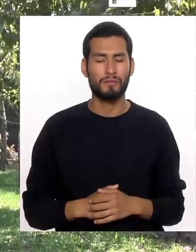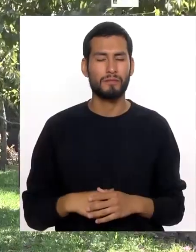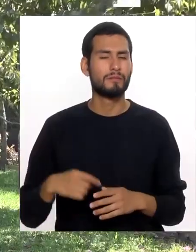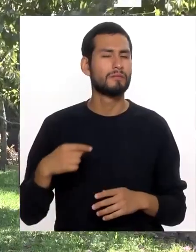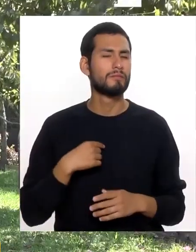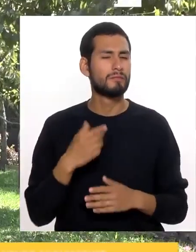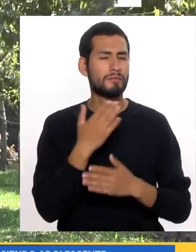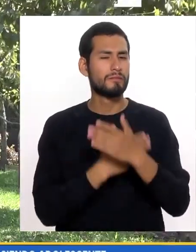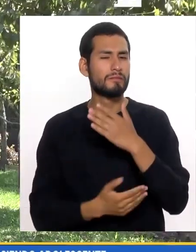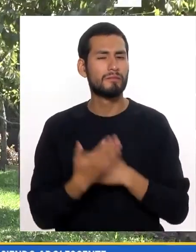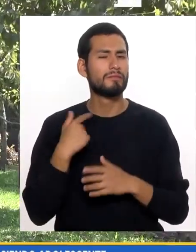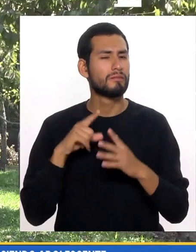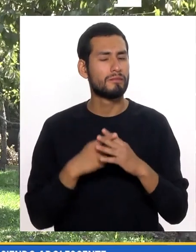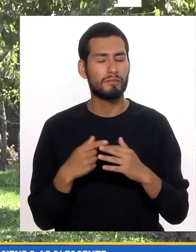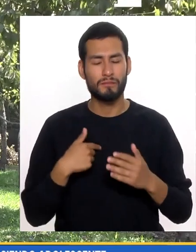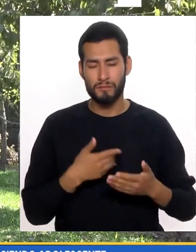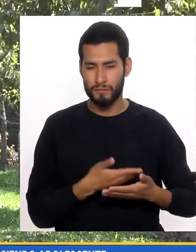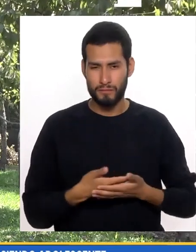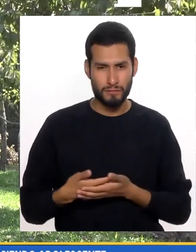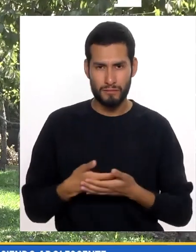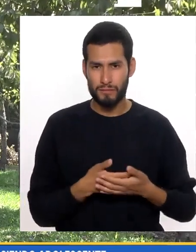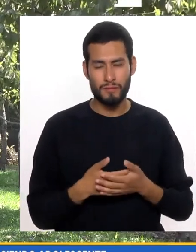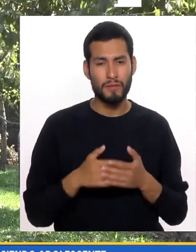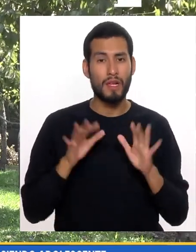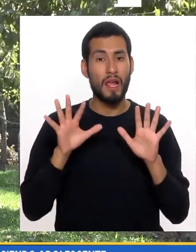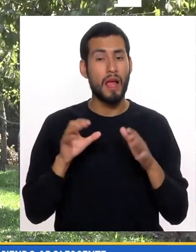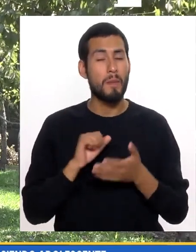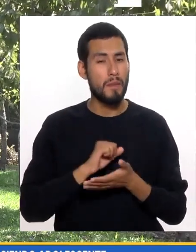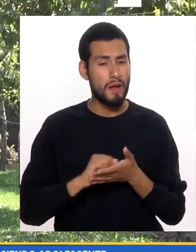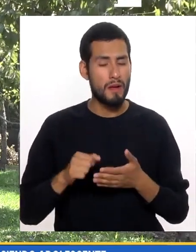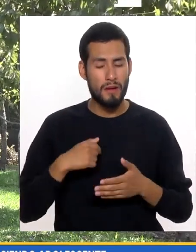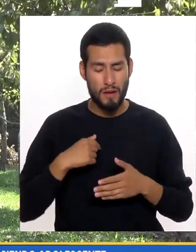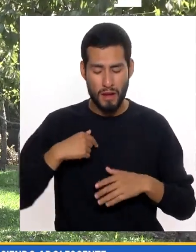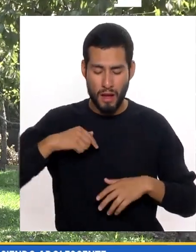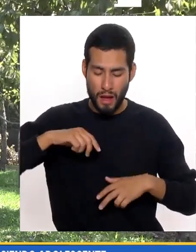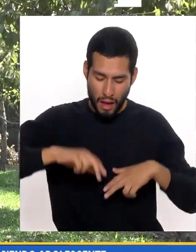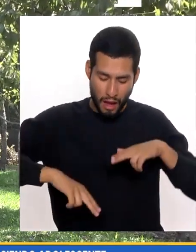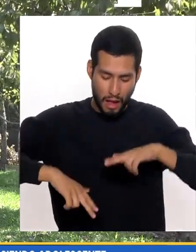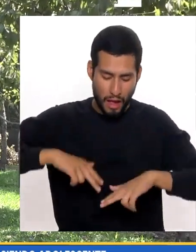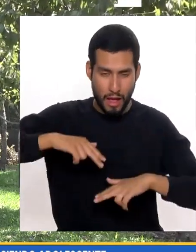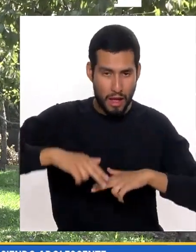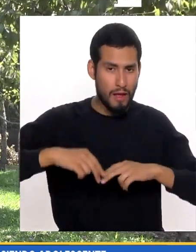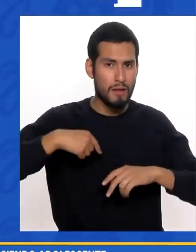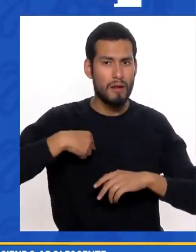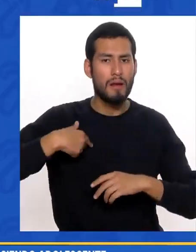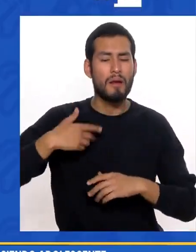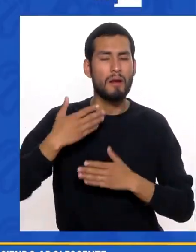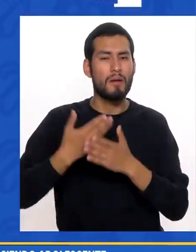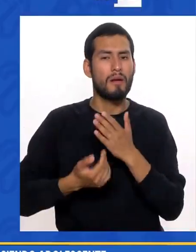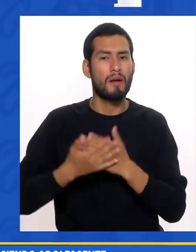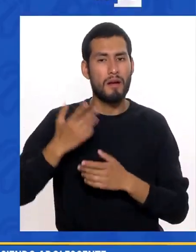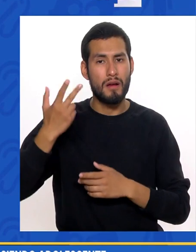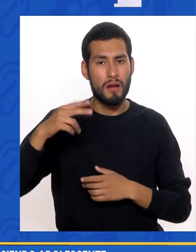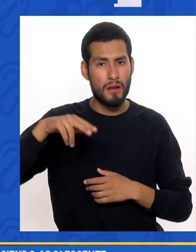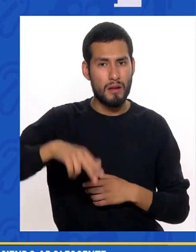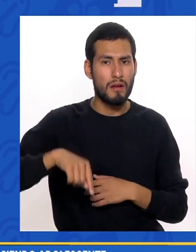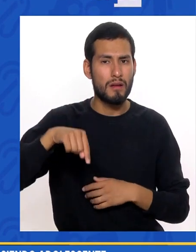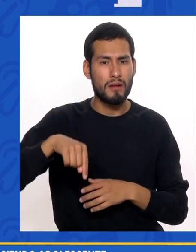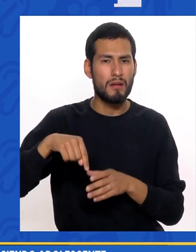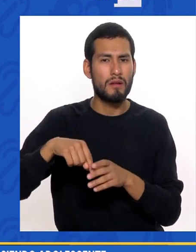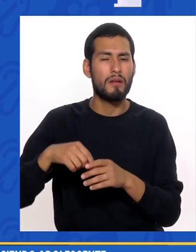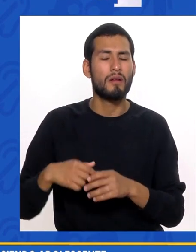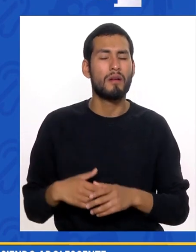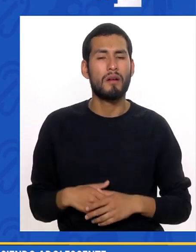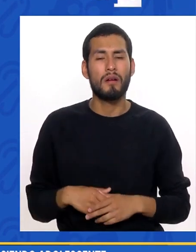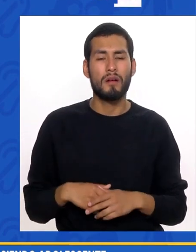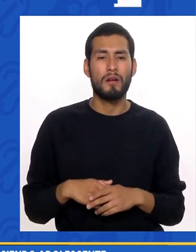Mi discapacidad Se originó Cuando era bebé De 10 meses Gateando Metí la mano En una